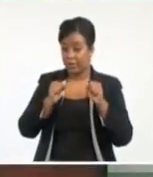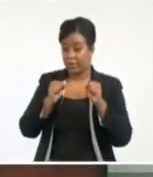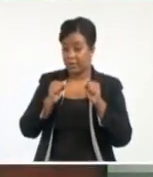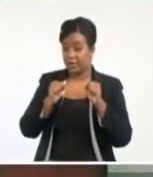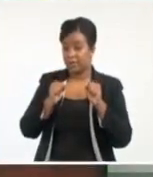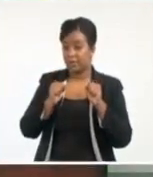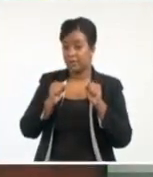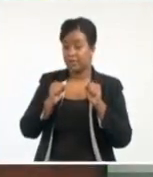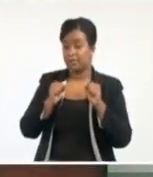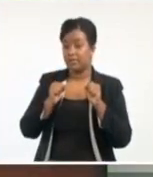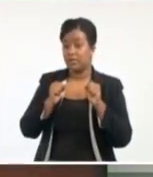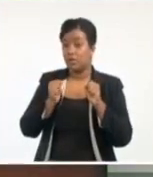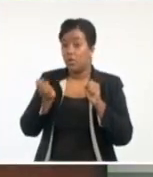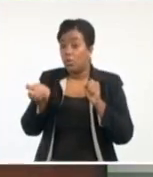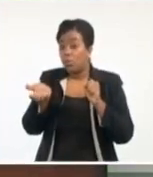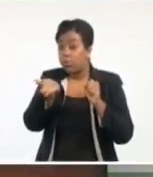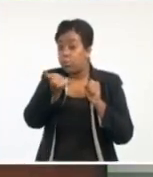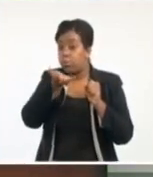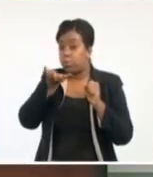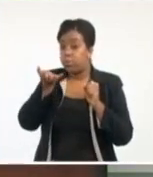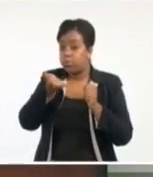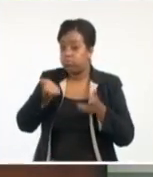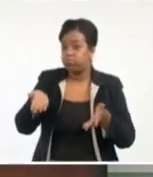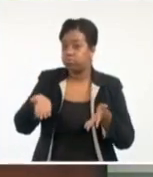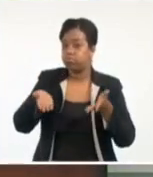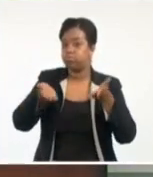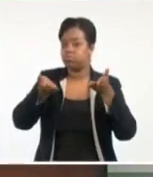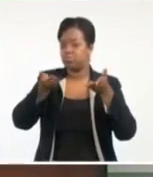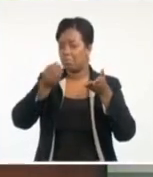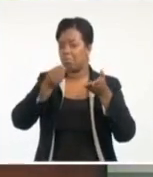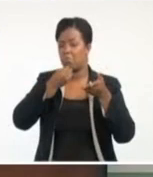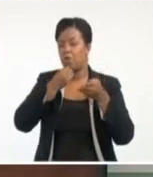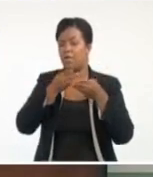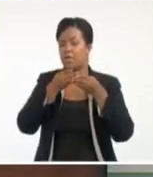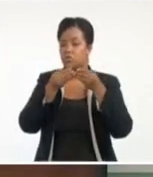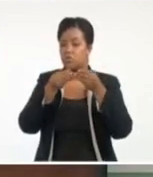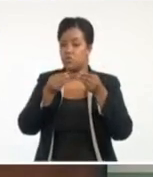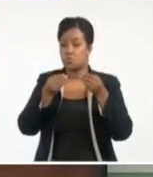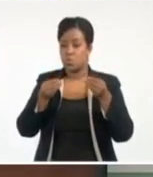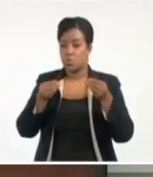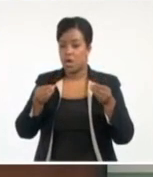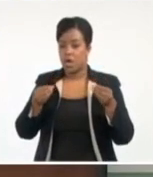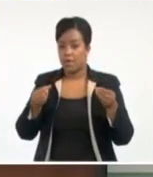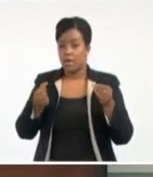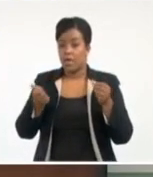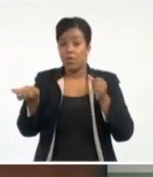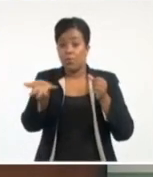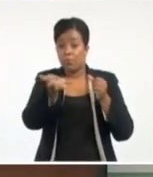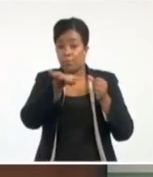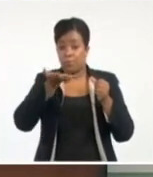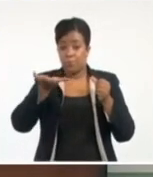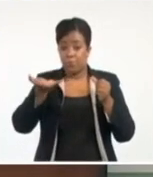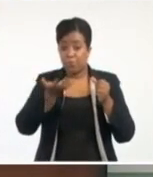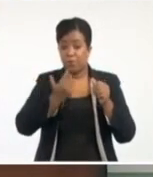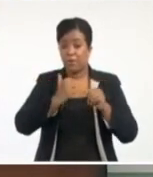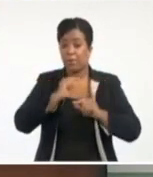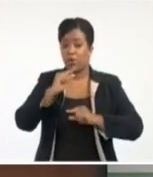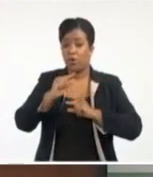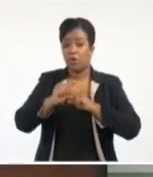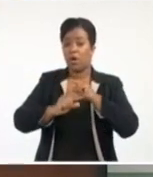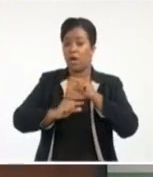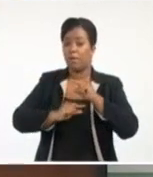lo empujan, se van a debilitar todavía más cuando llegue aquí. Quiere decir que la velocidad de traslación va a irla disminuyendo.